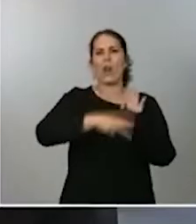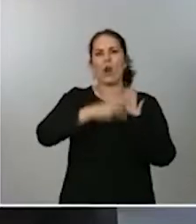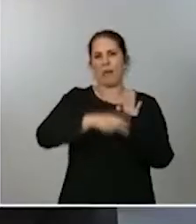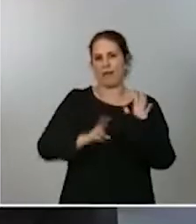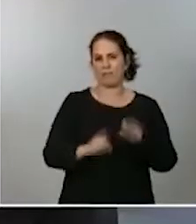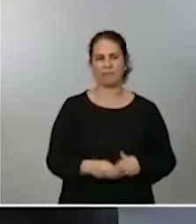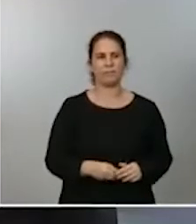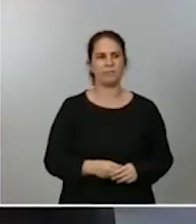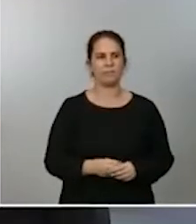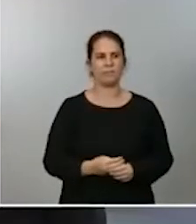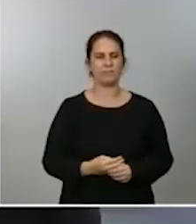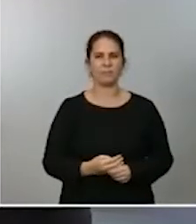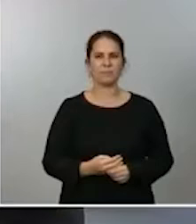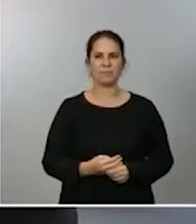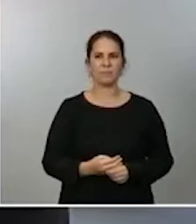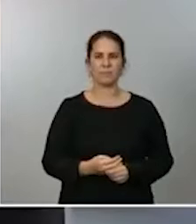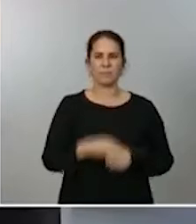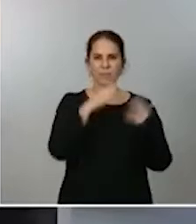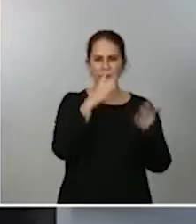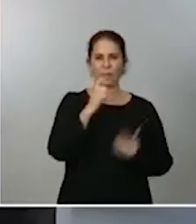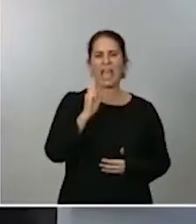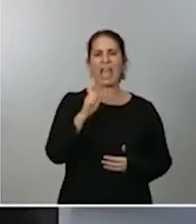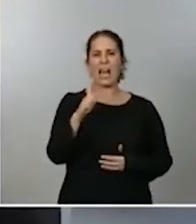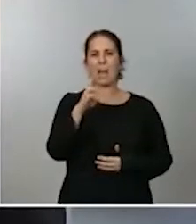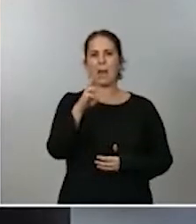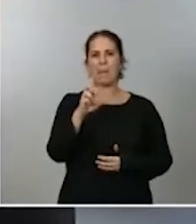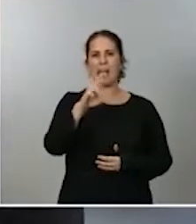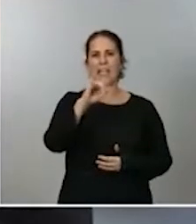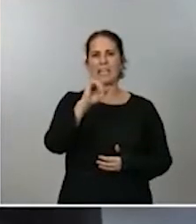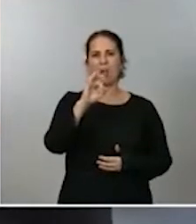Juanma Romero, del periódico. Juanma.